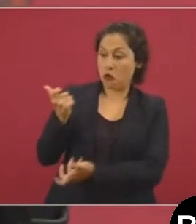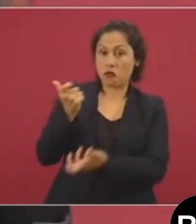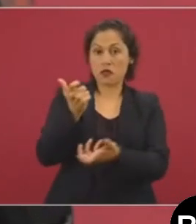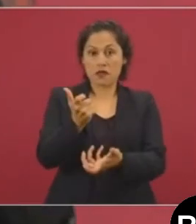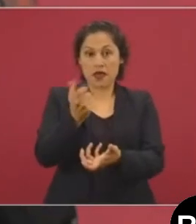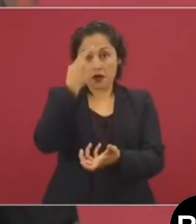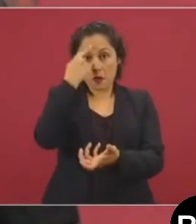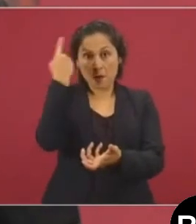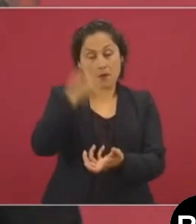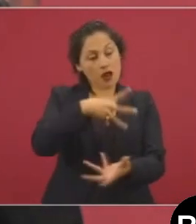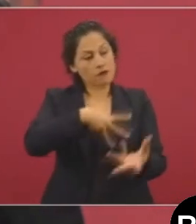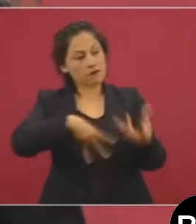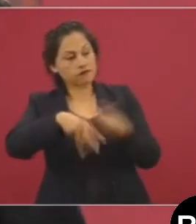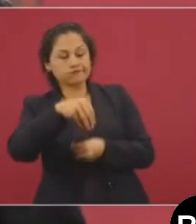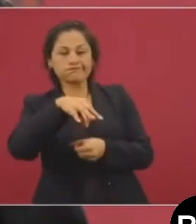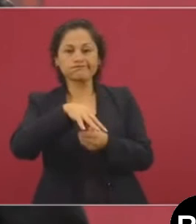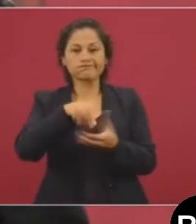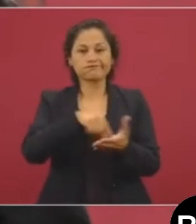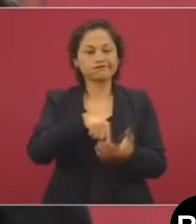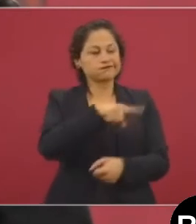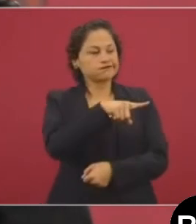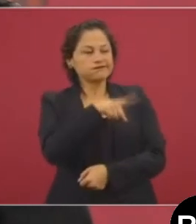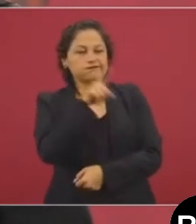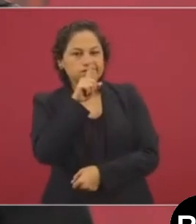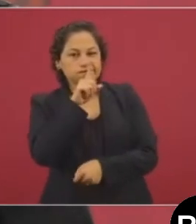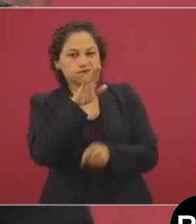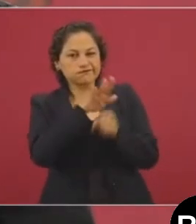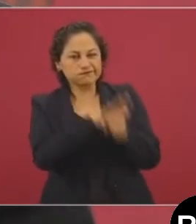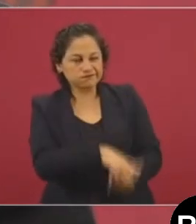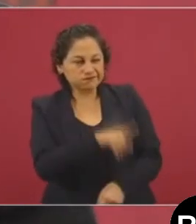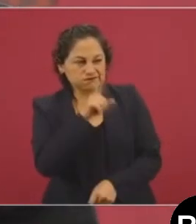comprar lealtades, para comprar conciencias, para comprar votos.